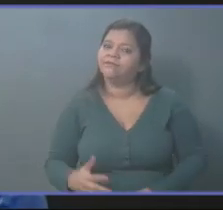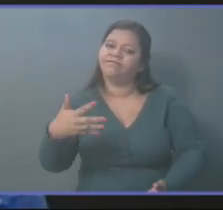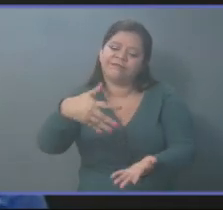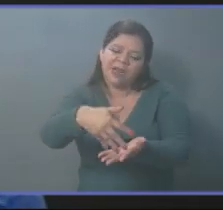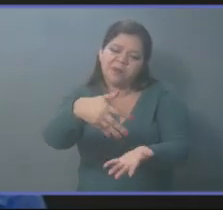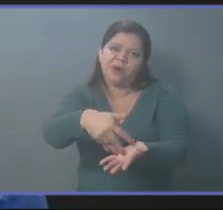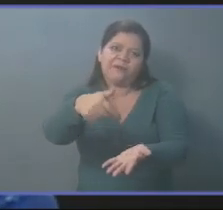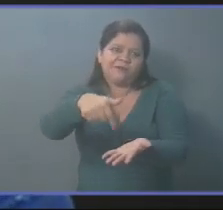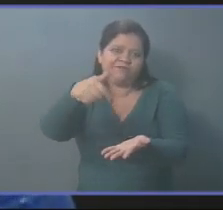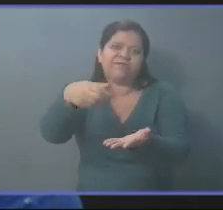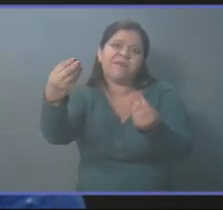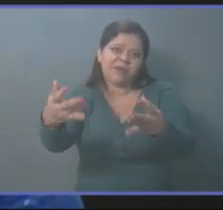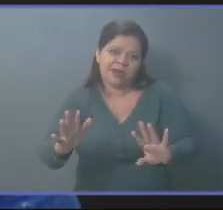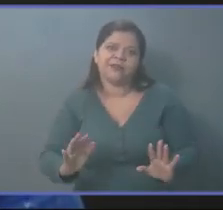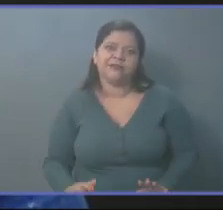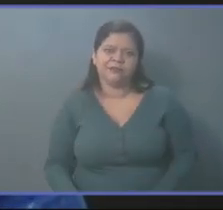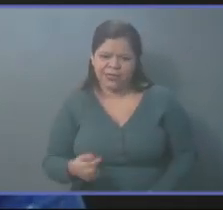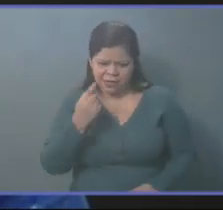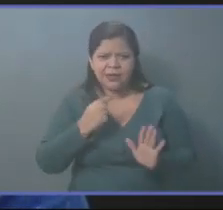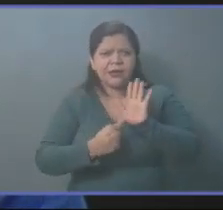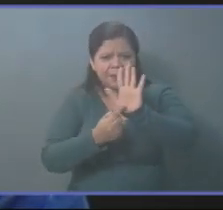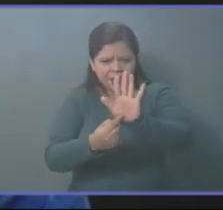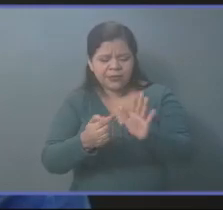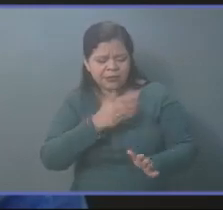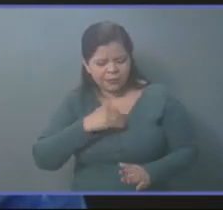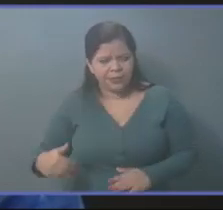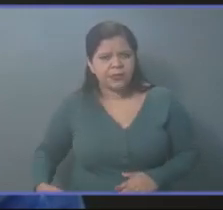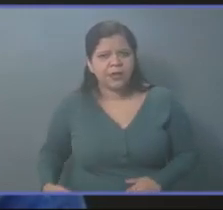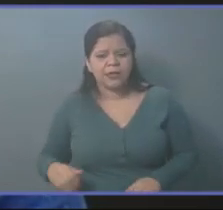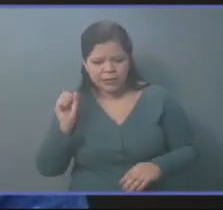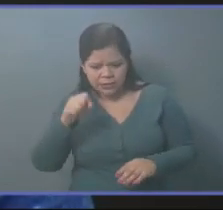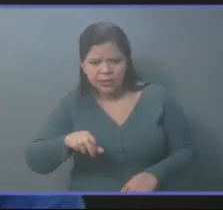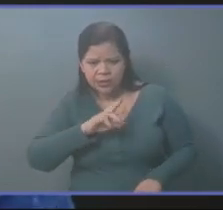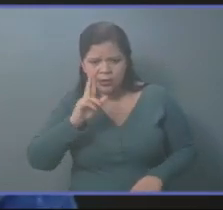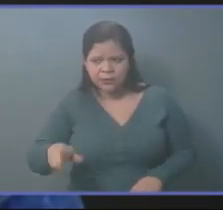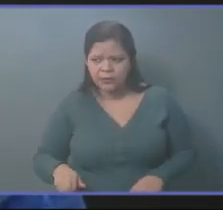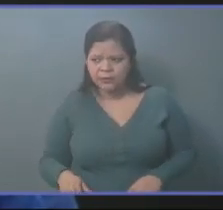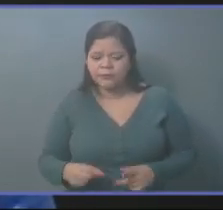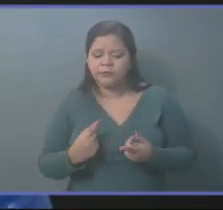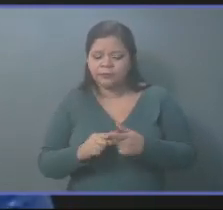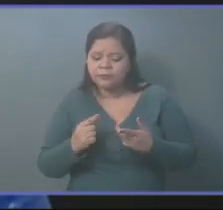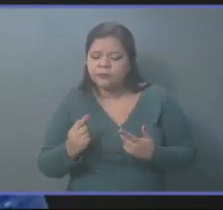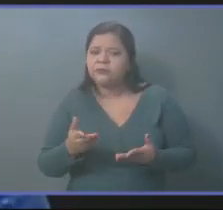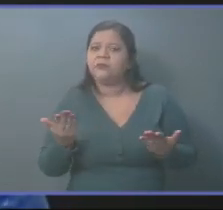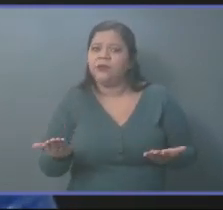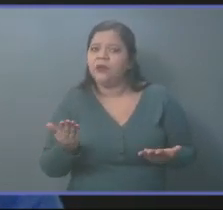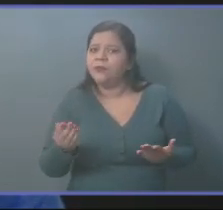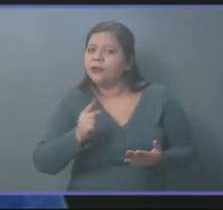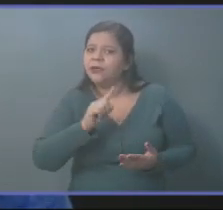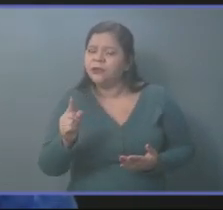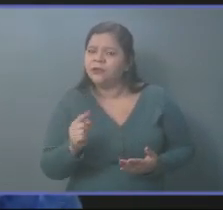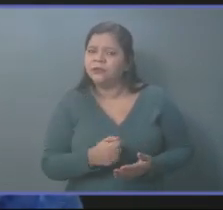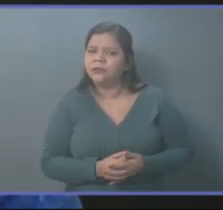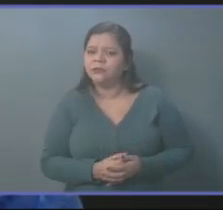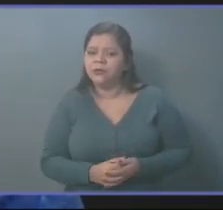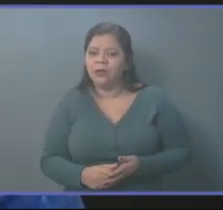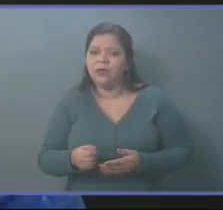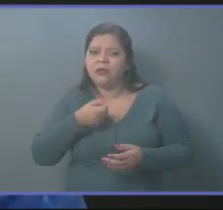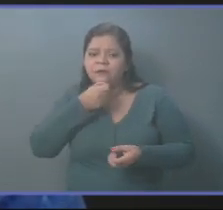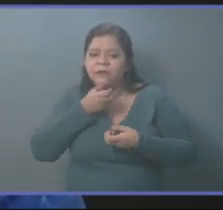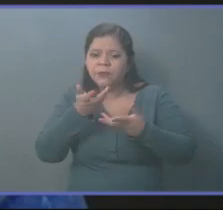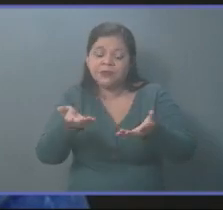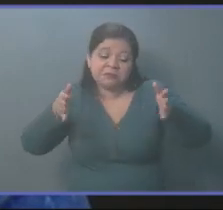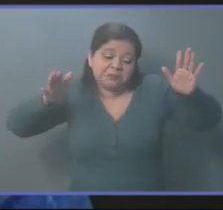salvadoreño. Que dé cuenta el presidente de si está o no está y de por qué no va dar la cadena. Es su problema.